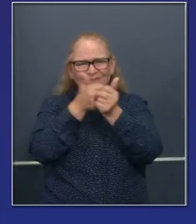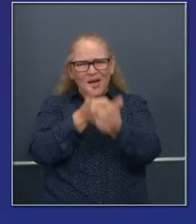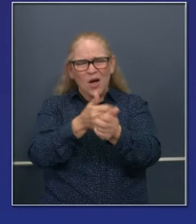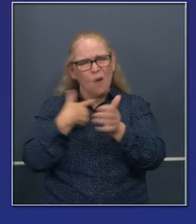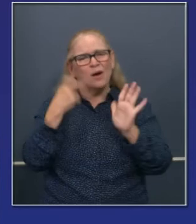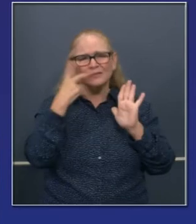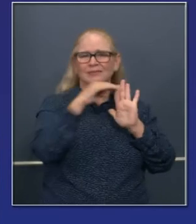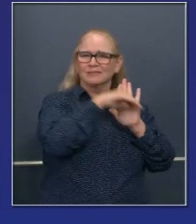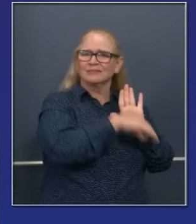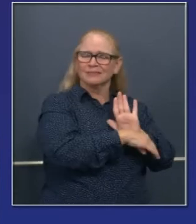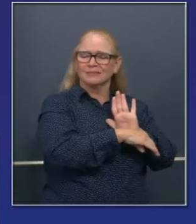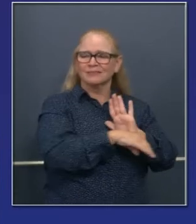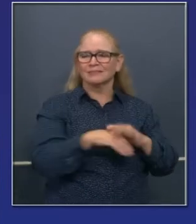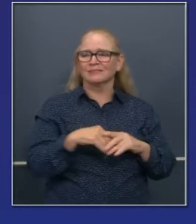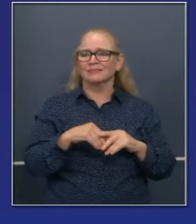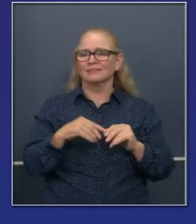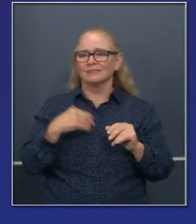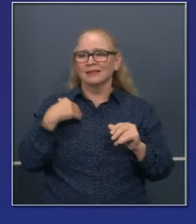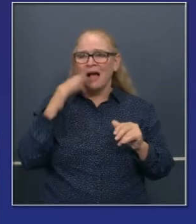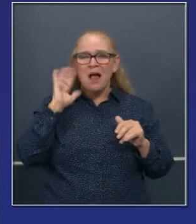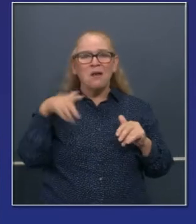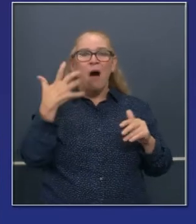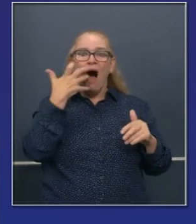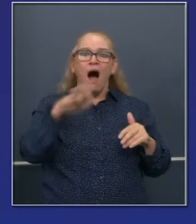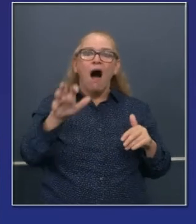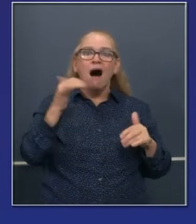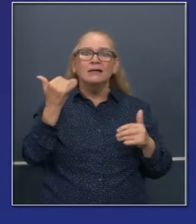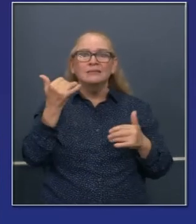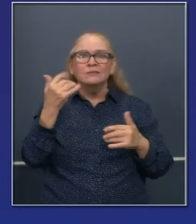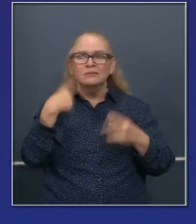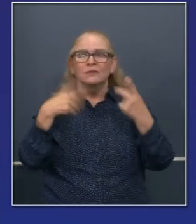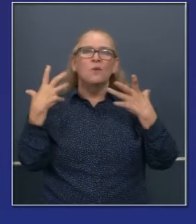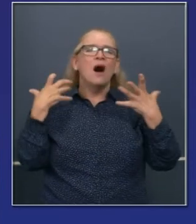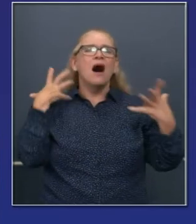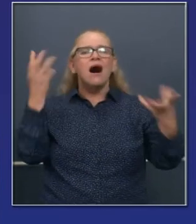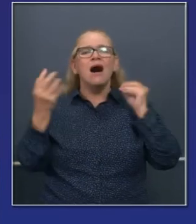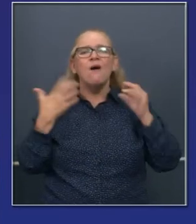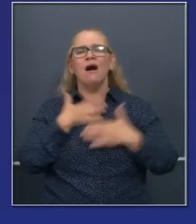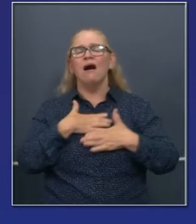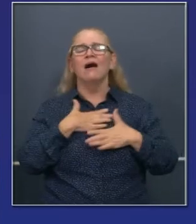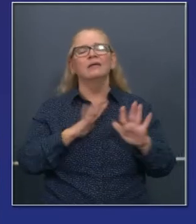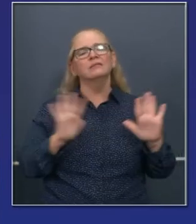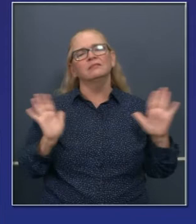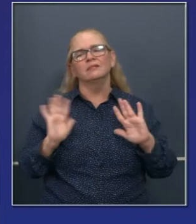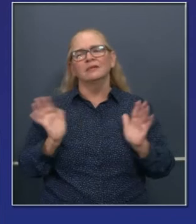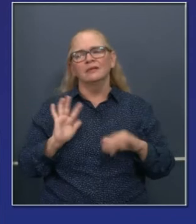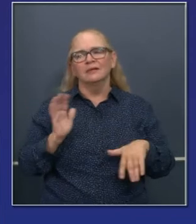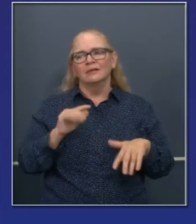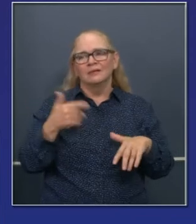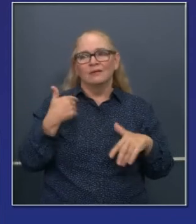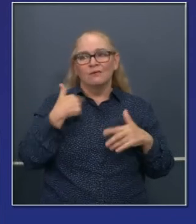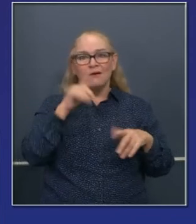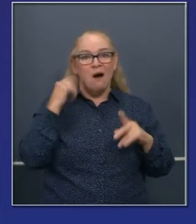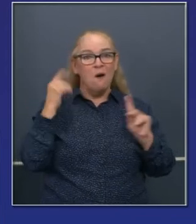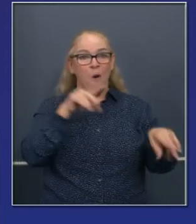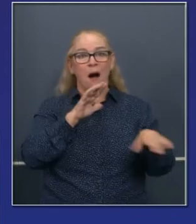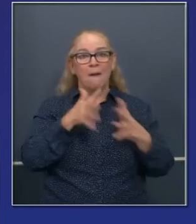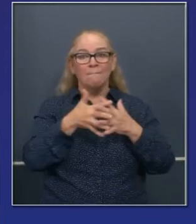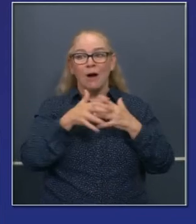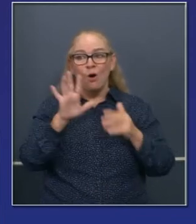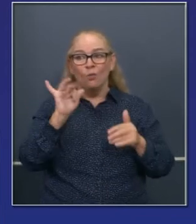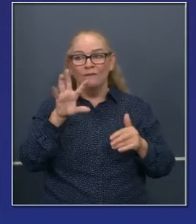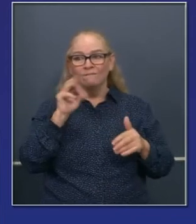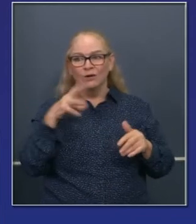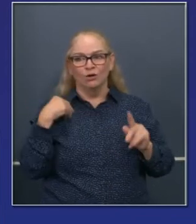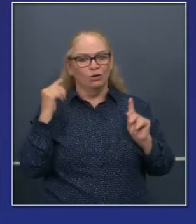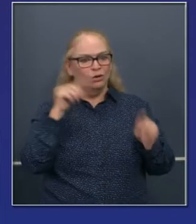siempre que suban las temperaturas, eviten juntarse con otras personas. Yo